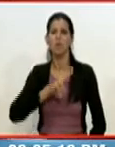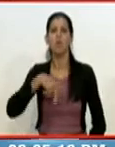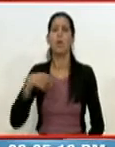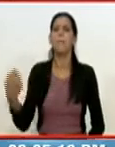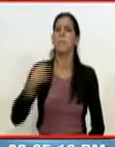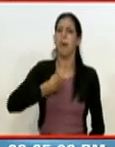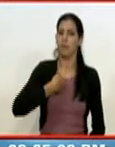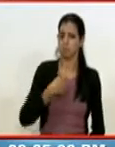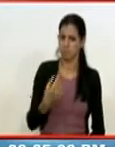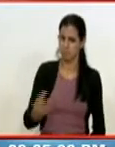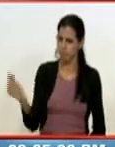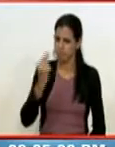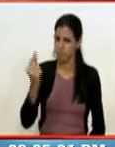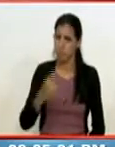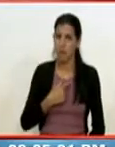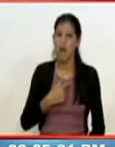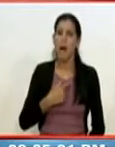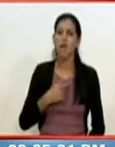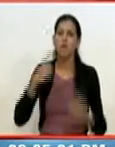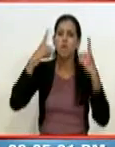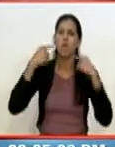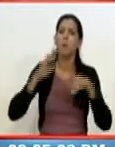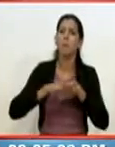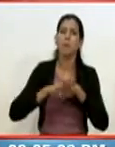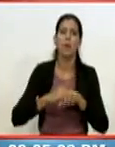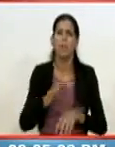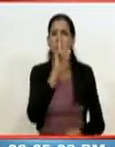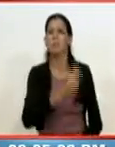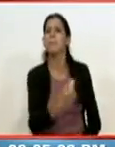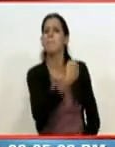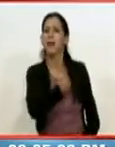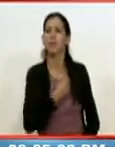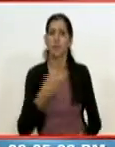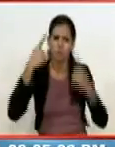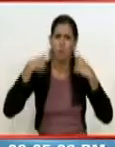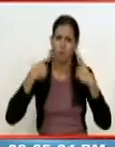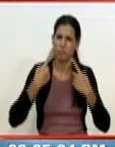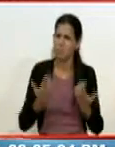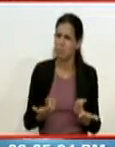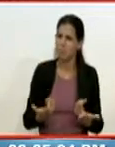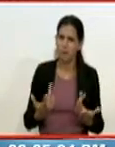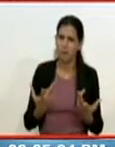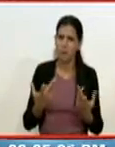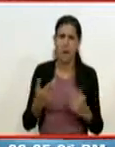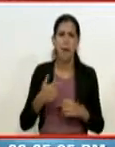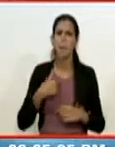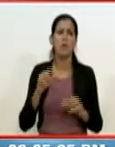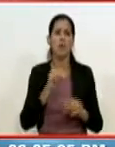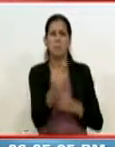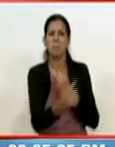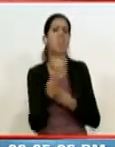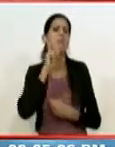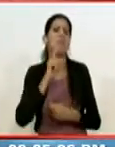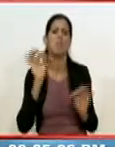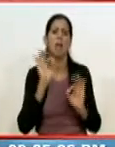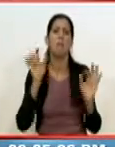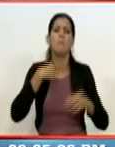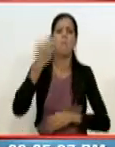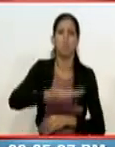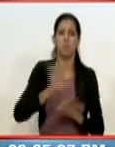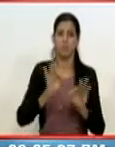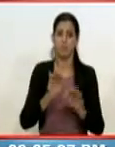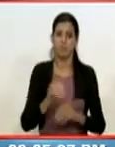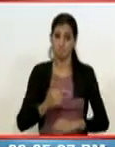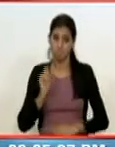que uno lloraba porque le pagaban, que a mí no se me había muerto nadie. Y yo digo, ojalá eso hubiese sido verdad lo que usted me dice,